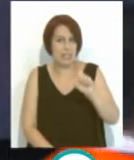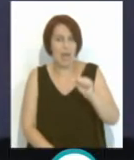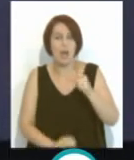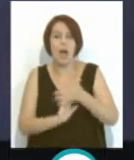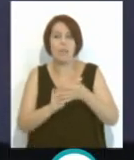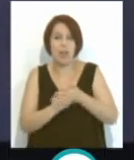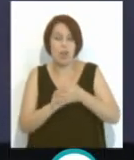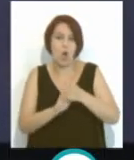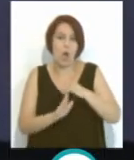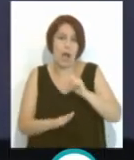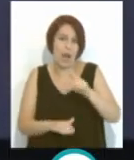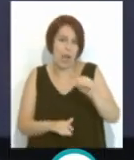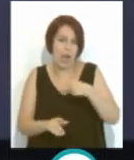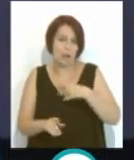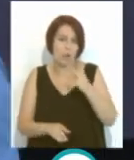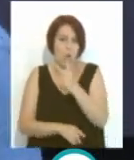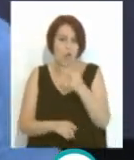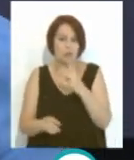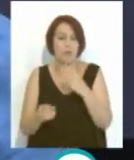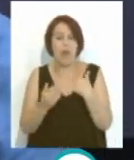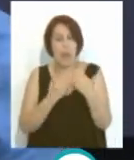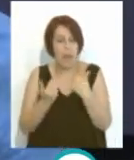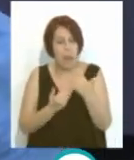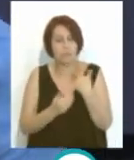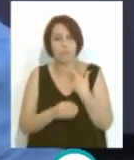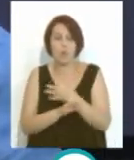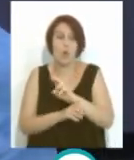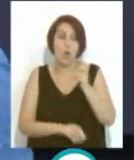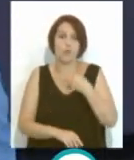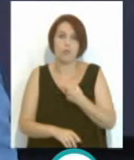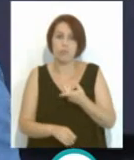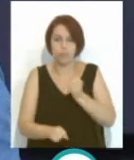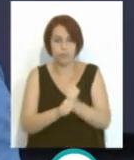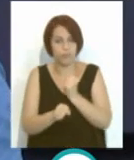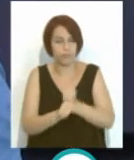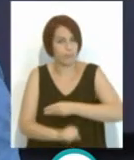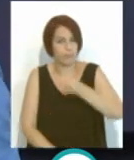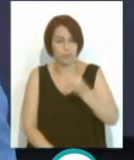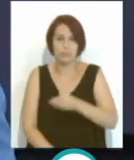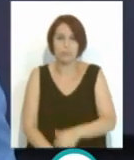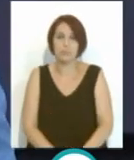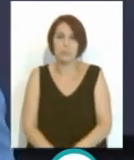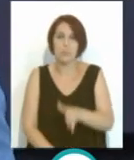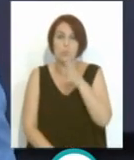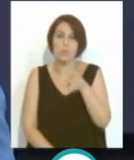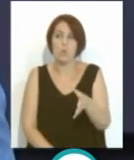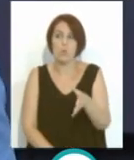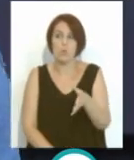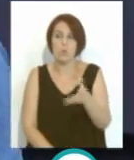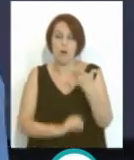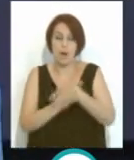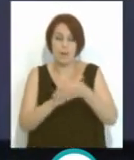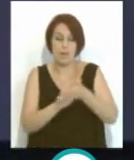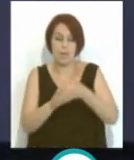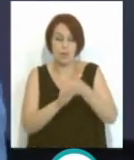Cala, que es otro de los jugadores también, como hablábamos antes, que ha dado un rendimiento notable, porque no solamente estamos